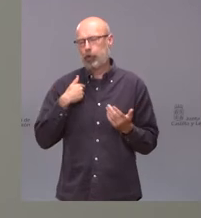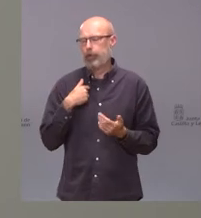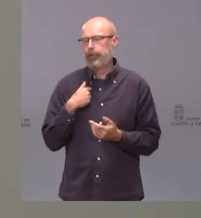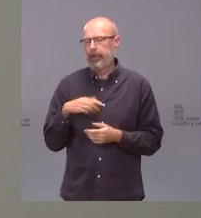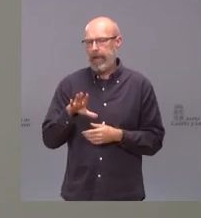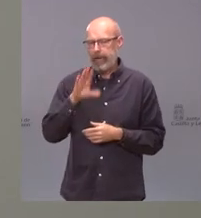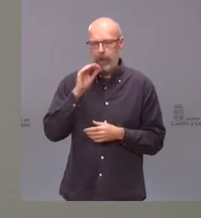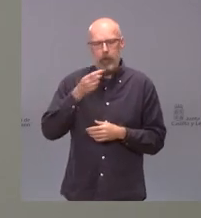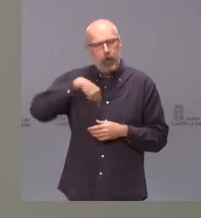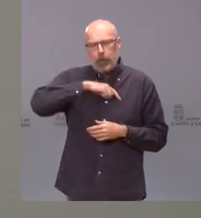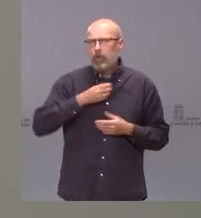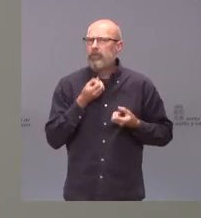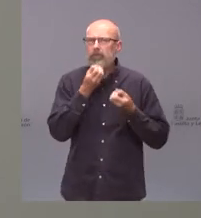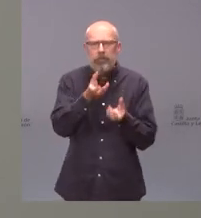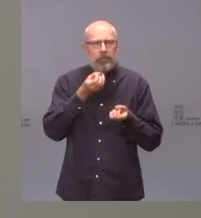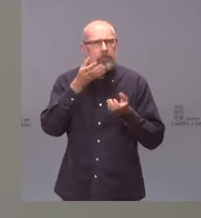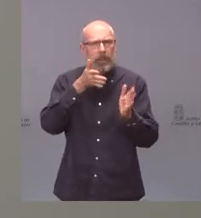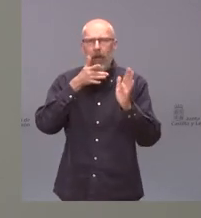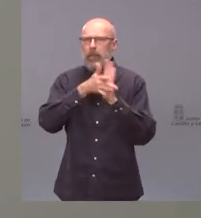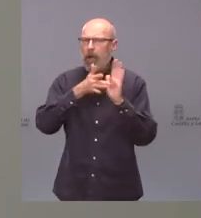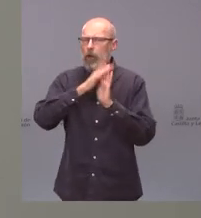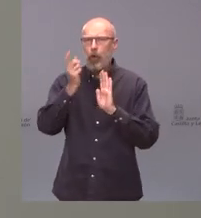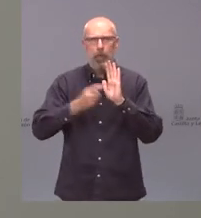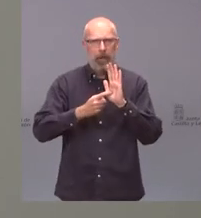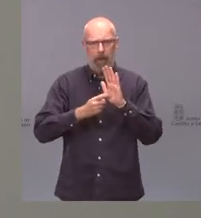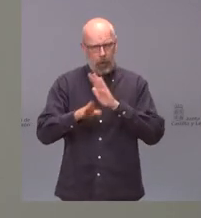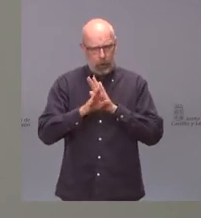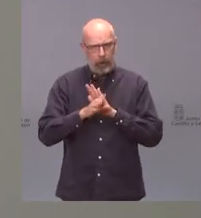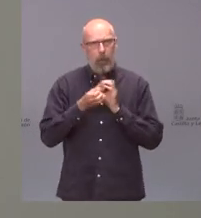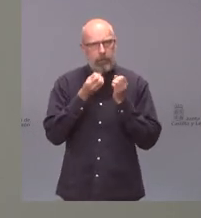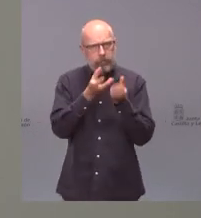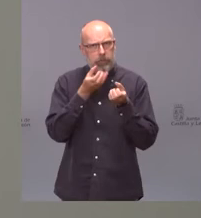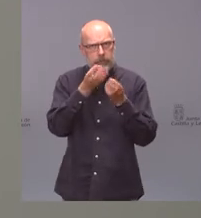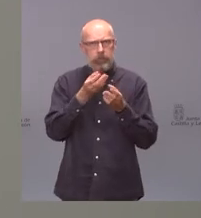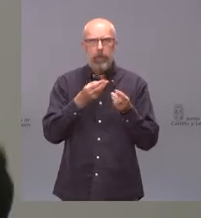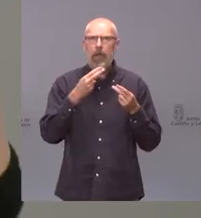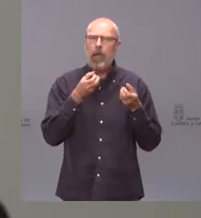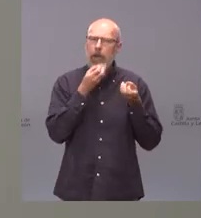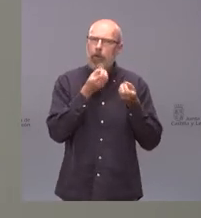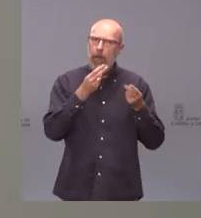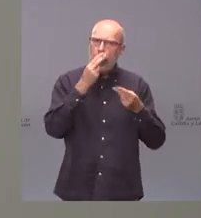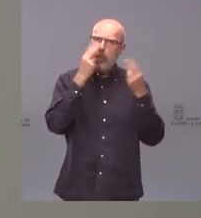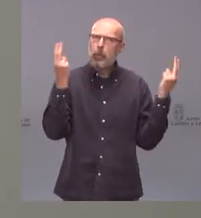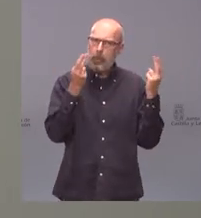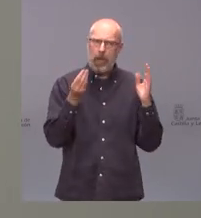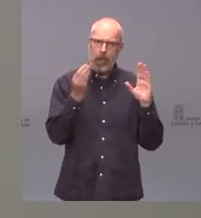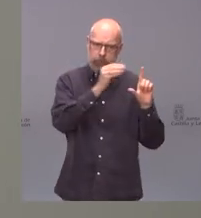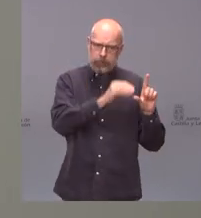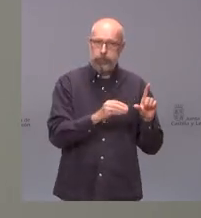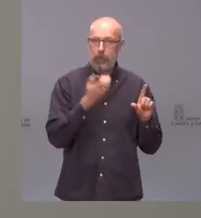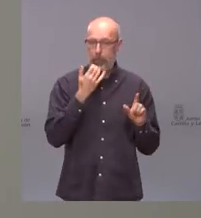todas las explicaciones que se siguen dando que seguimos publicando la información que tenemos de hecho la prueba es hoy